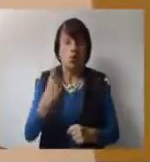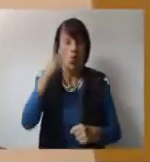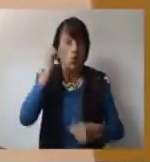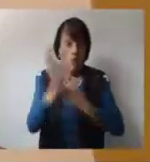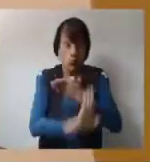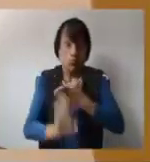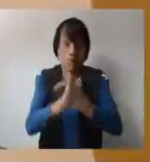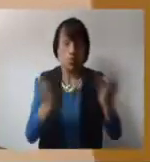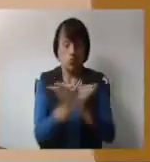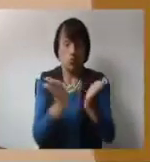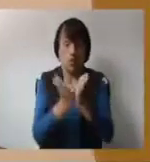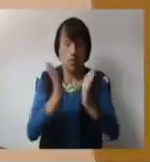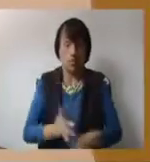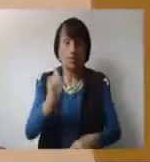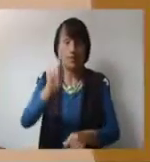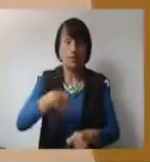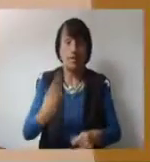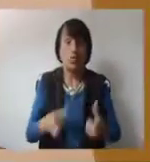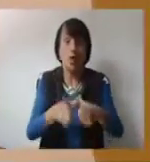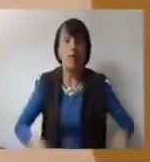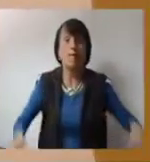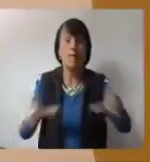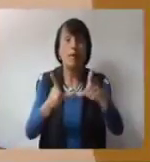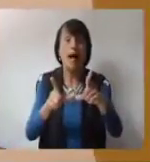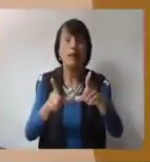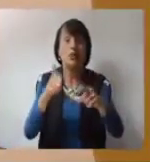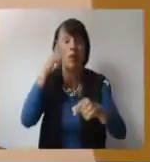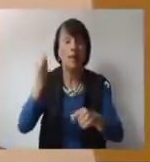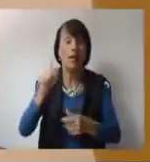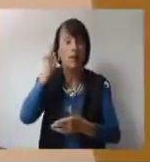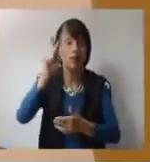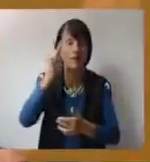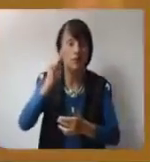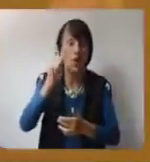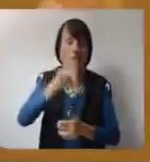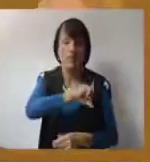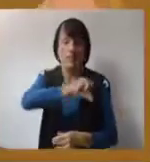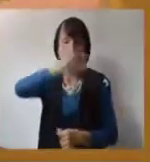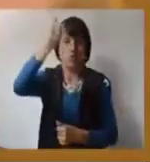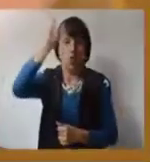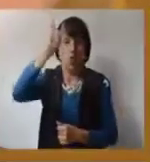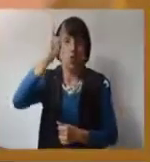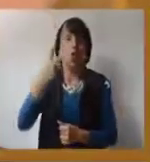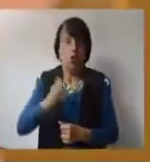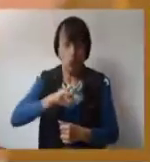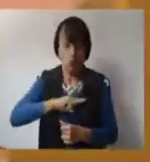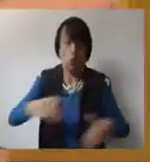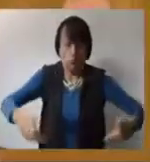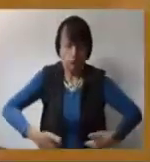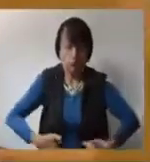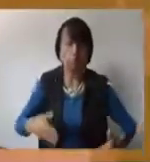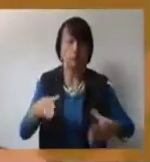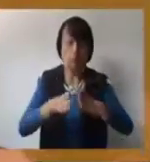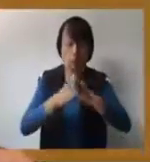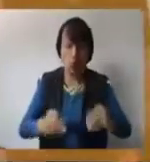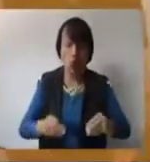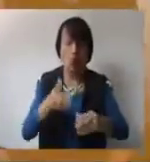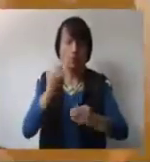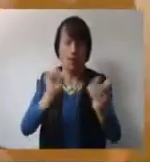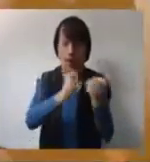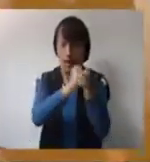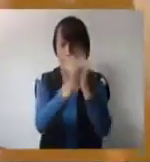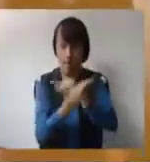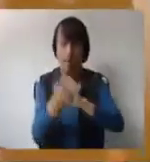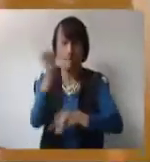no solo de protección para nuestros alumnos, sino es el espacio de dignidad para el docente y el director. Nosotros vamos a luchar